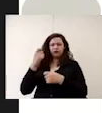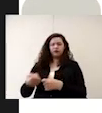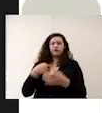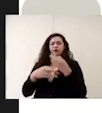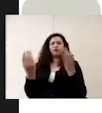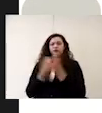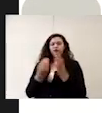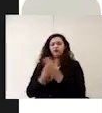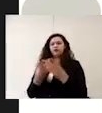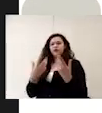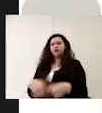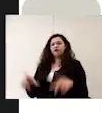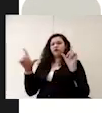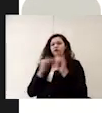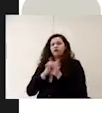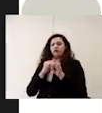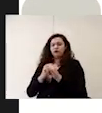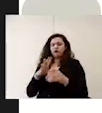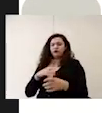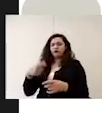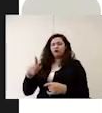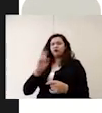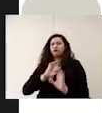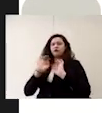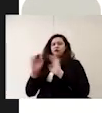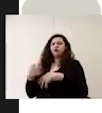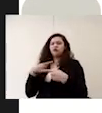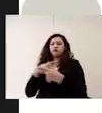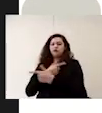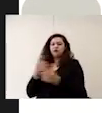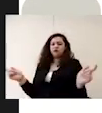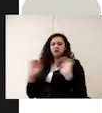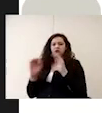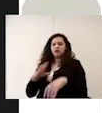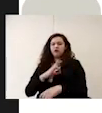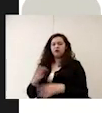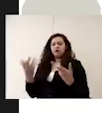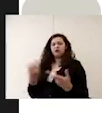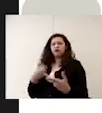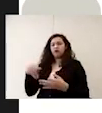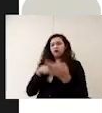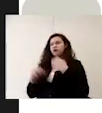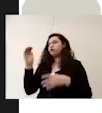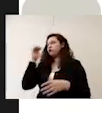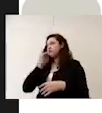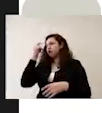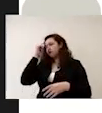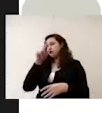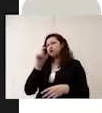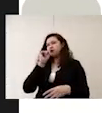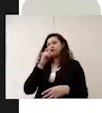que están disponibles en la página y que los puede tomar cualquier persona que son gratuitos al igual que